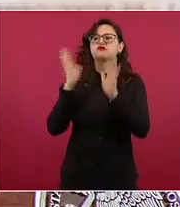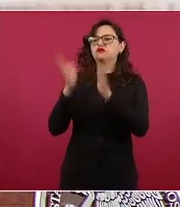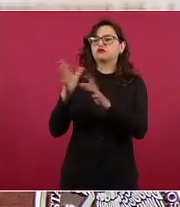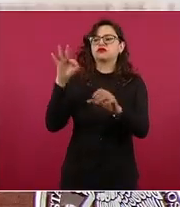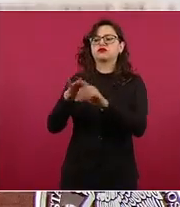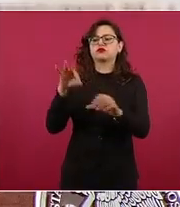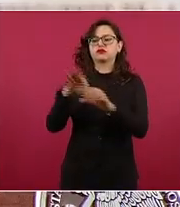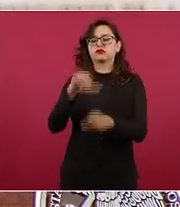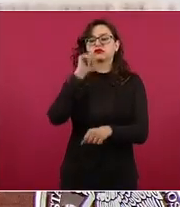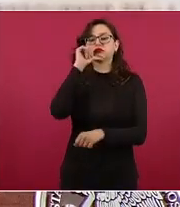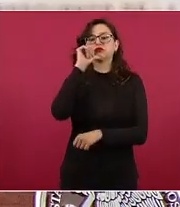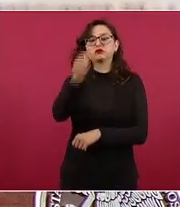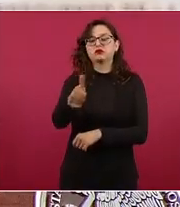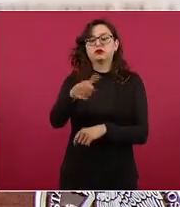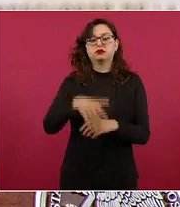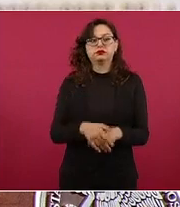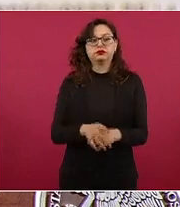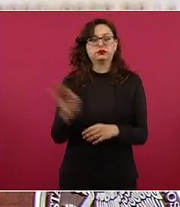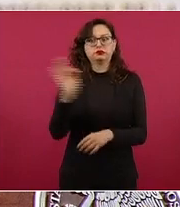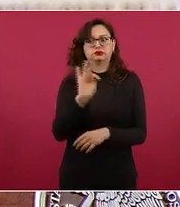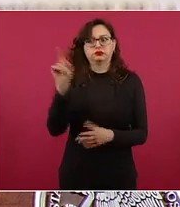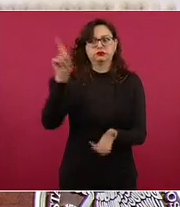necesitamos una definición